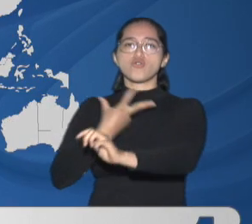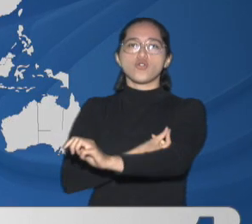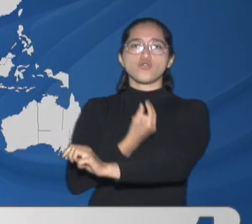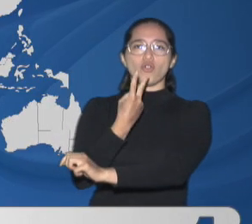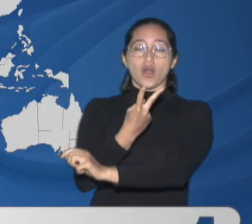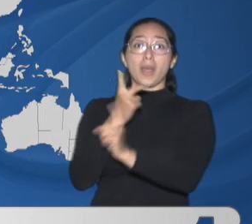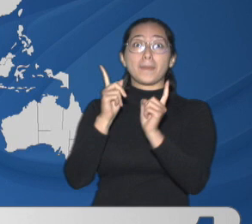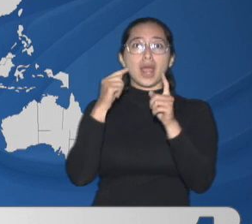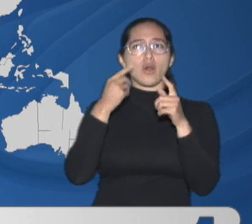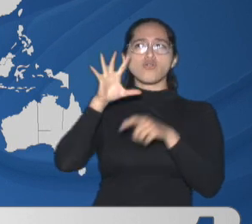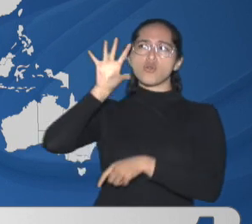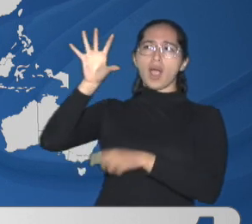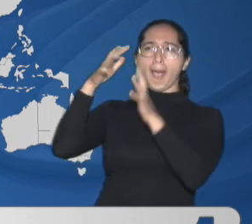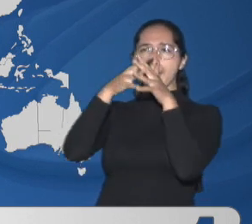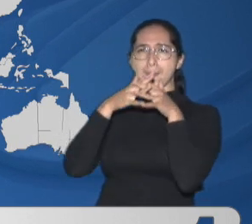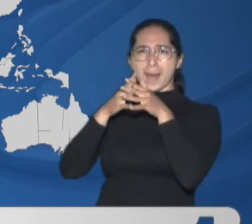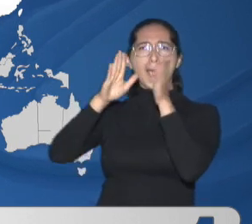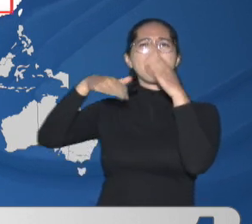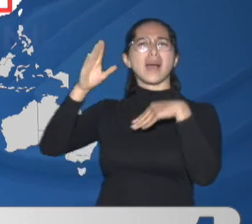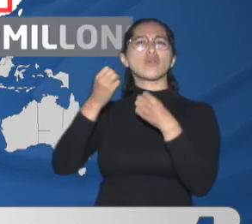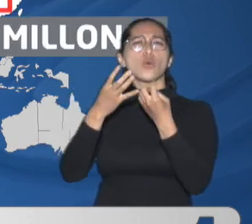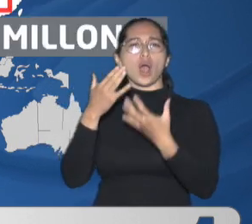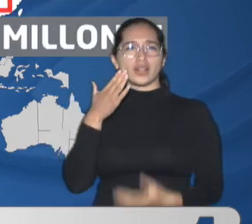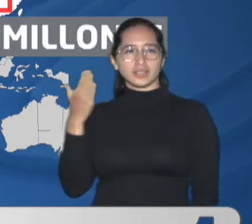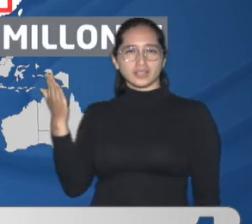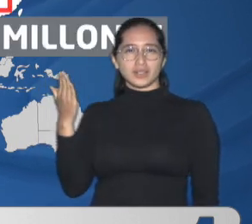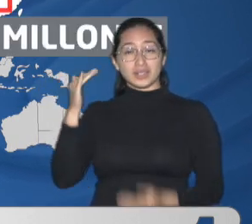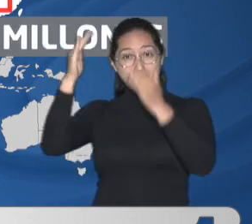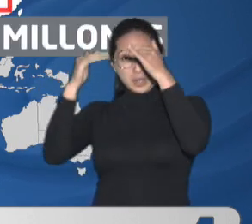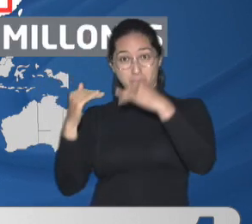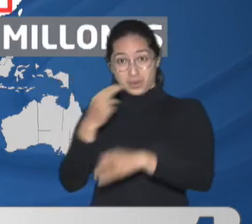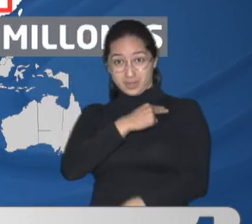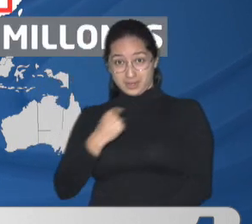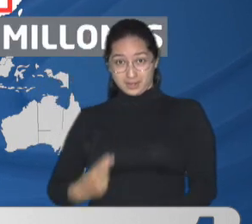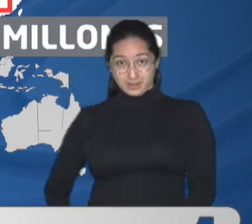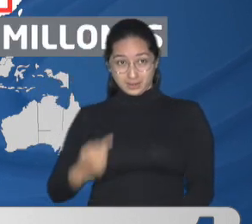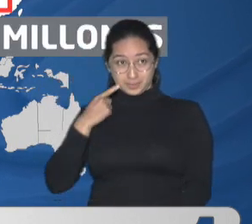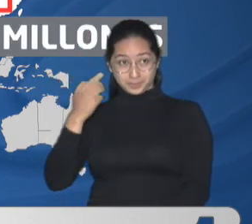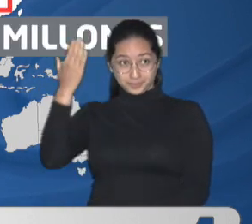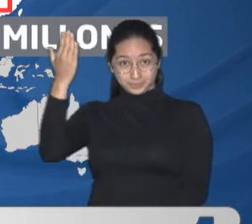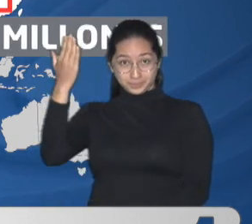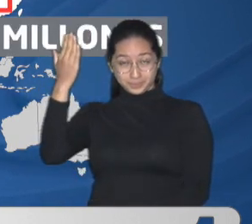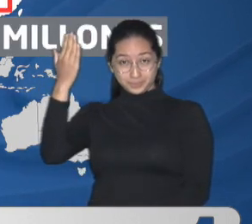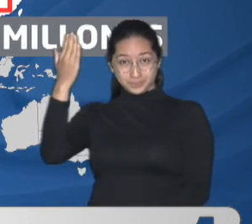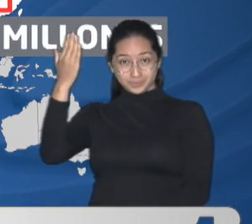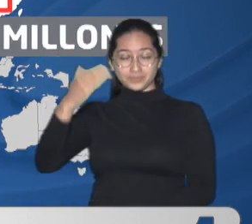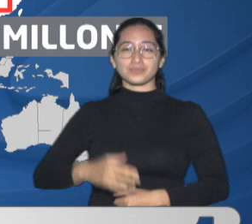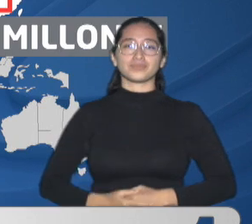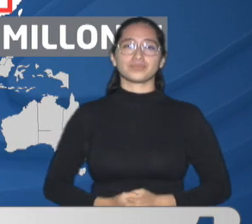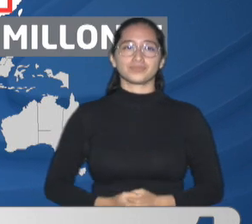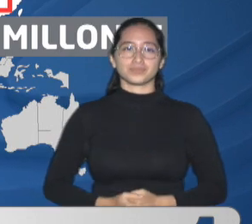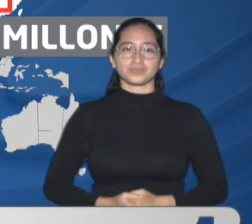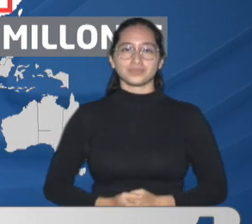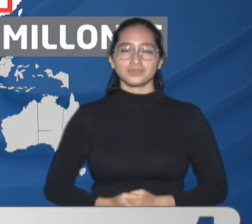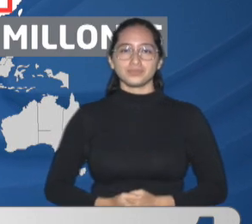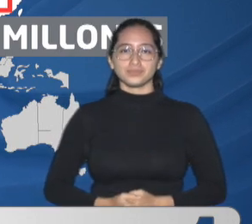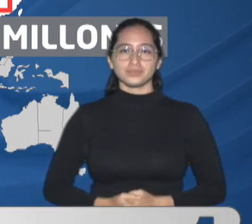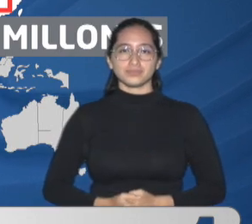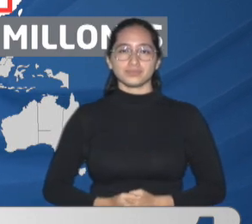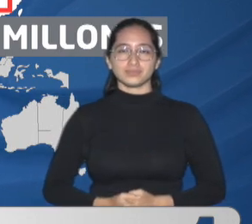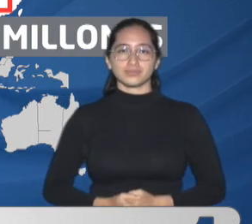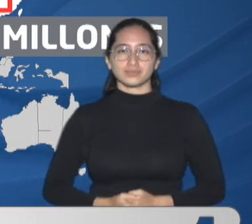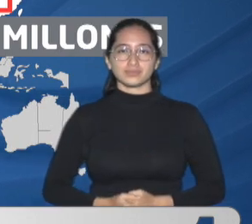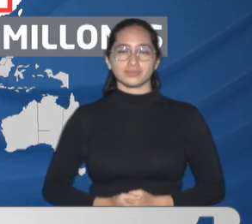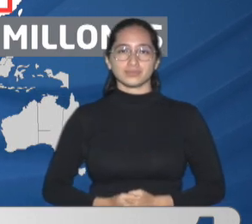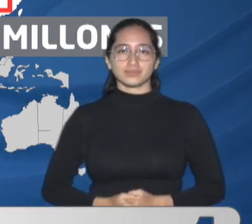Es el que más dosis Ha administrado Con 32 millones Seguido de China 24 millones La Unión Europea 13,5 millones Y Reino